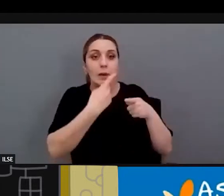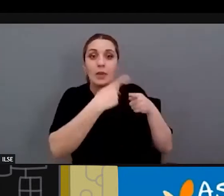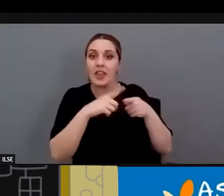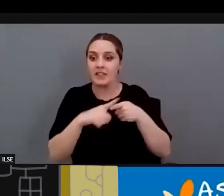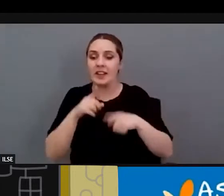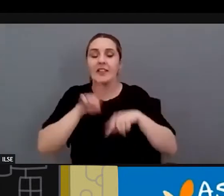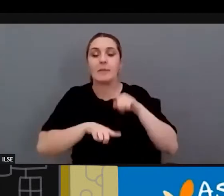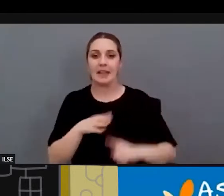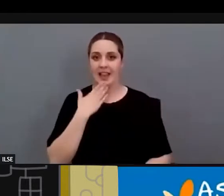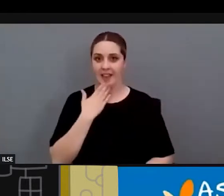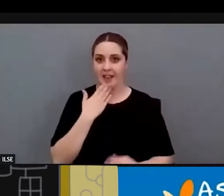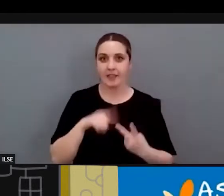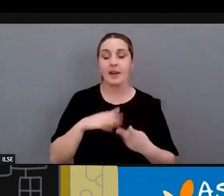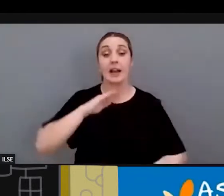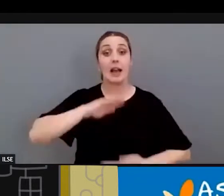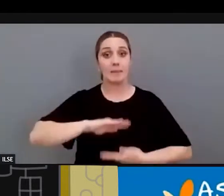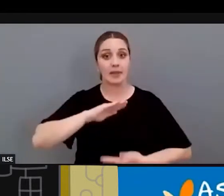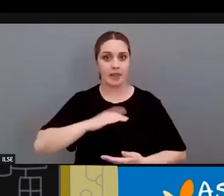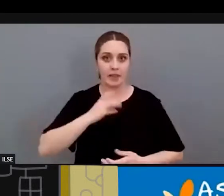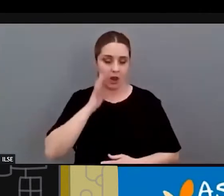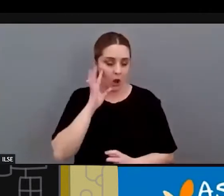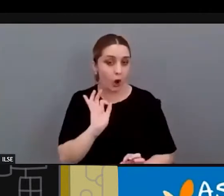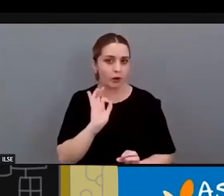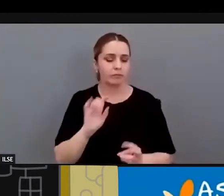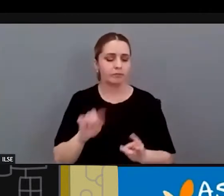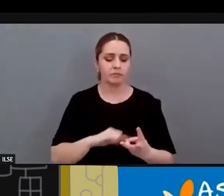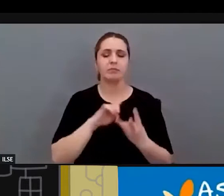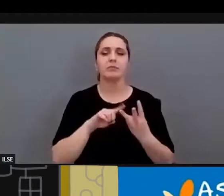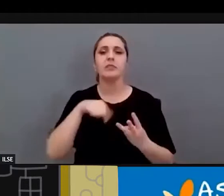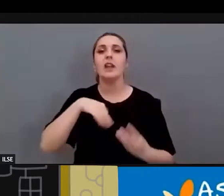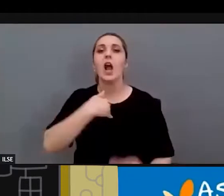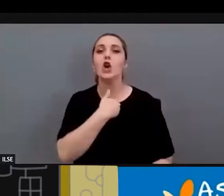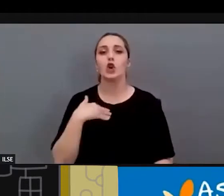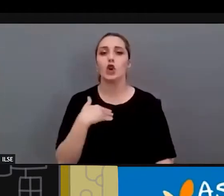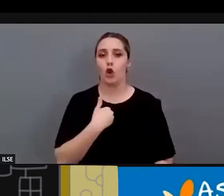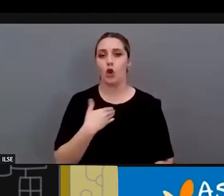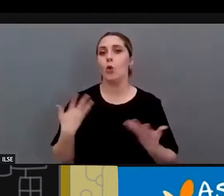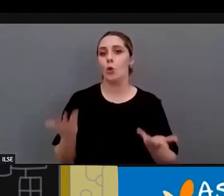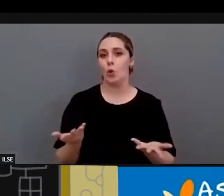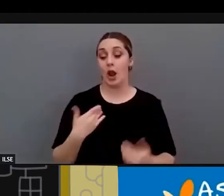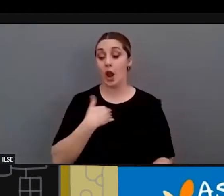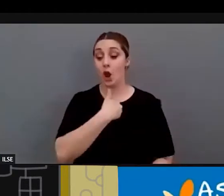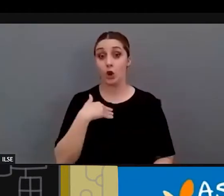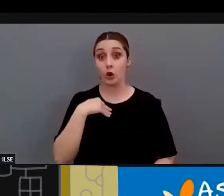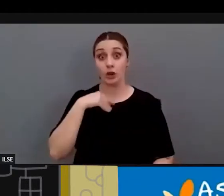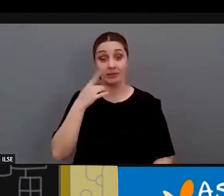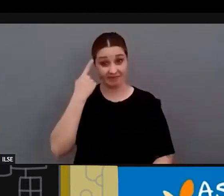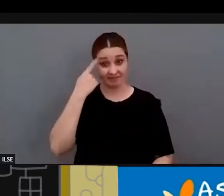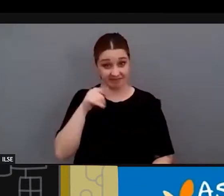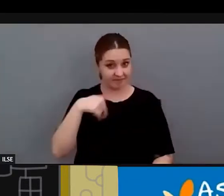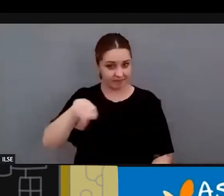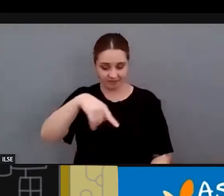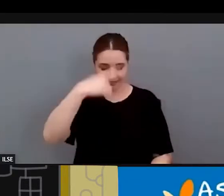nuestra edad, de nuestras capacidades, por supuesto, pero también de los roles que tenemos. Y los roles, como sabéis muy bien,